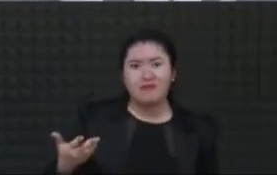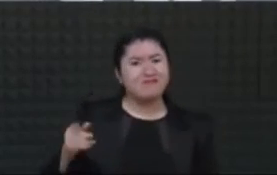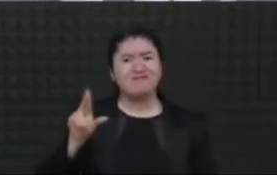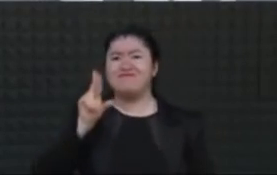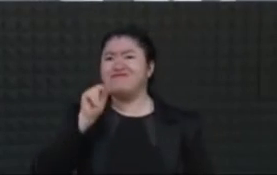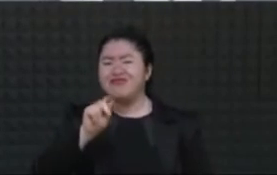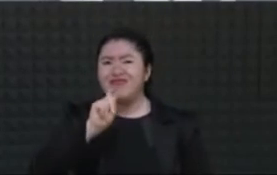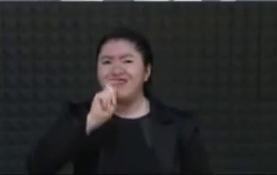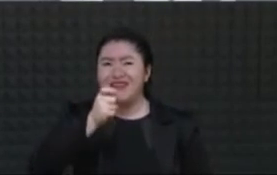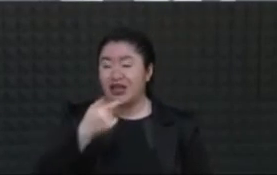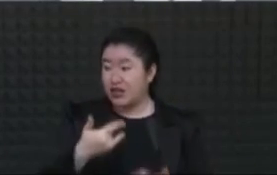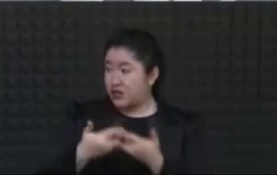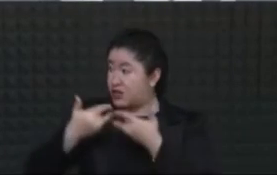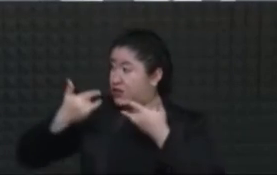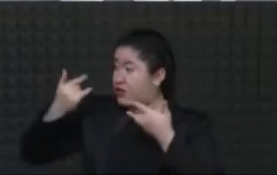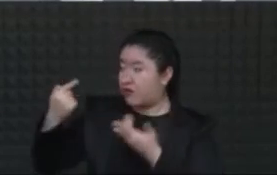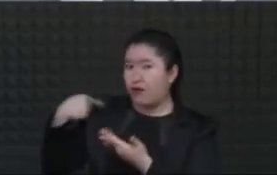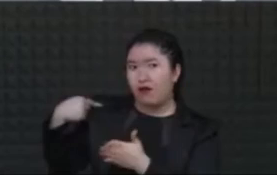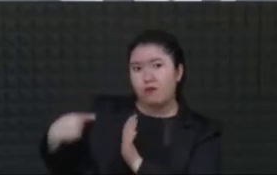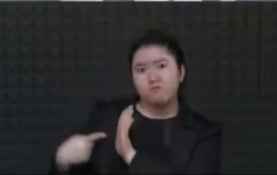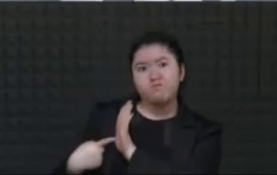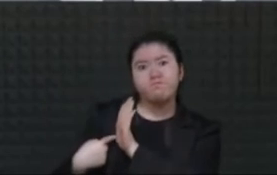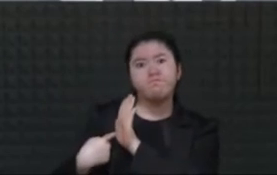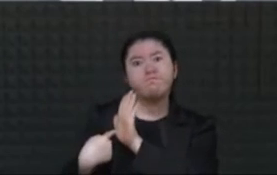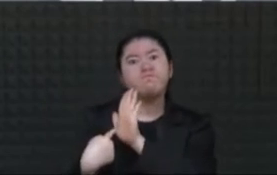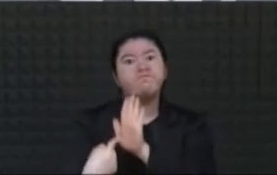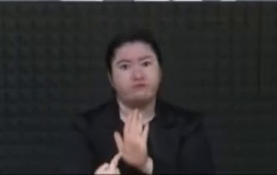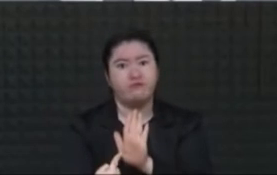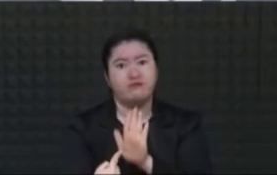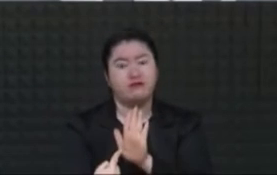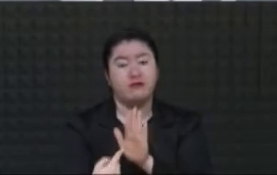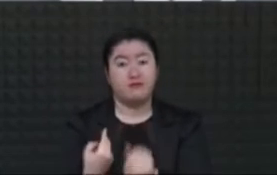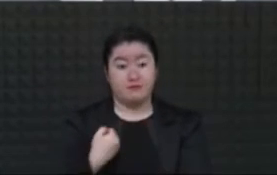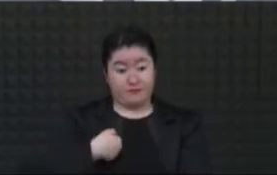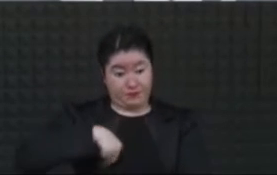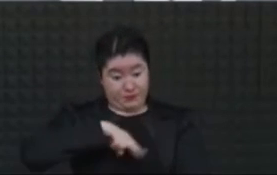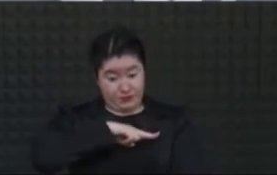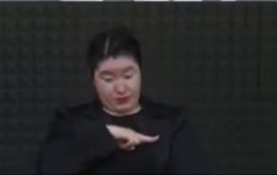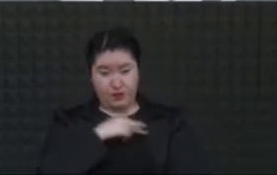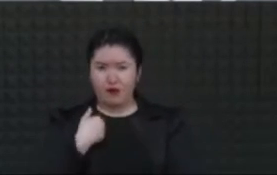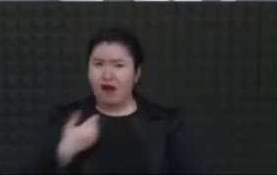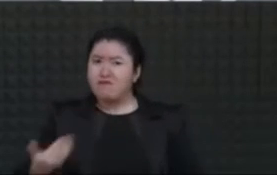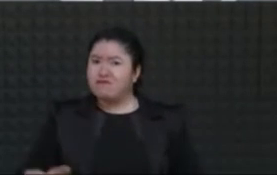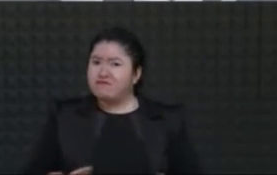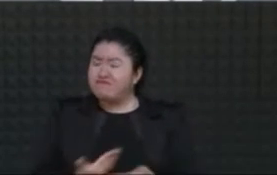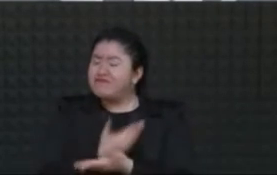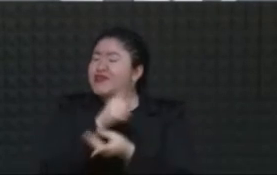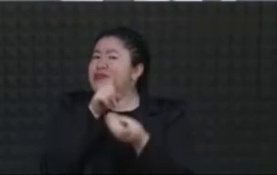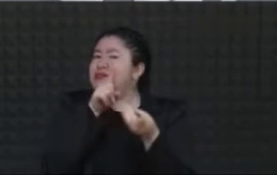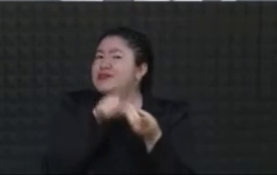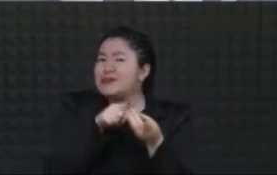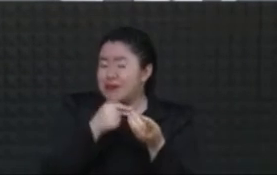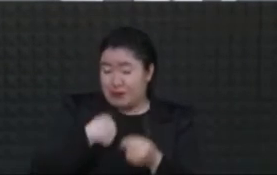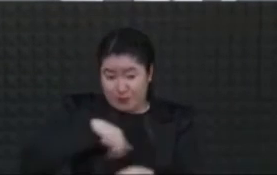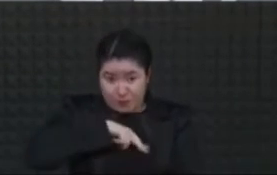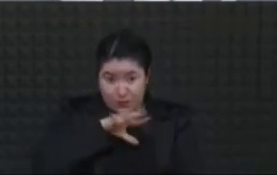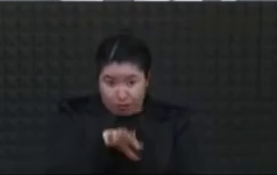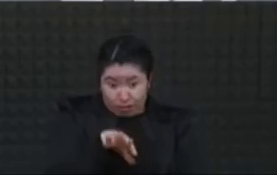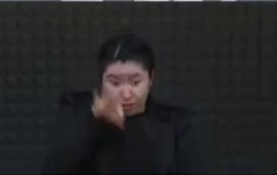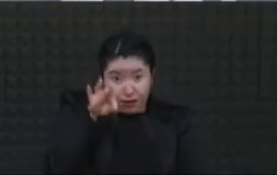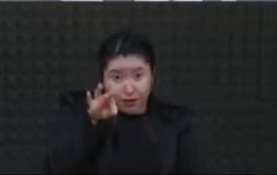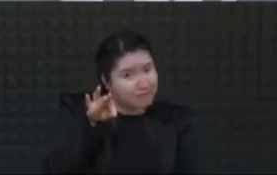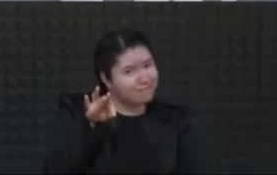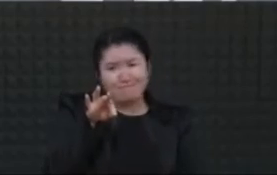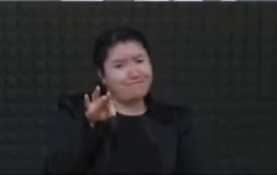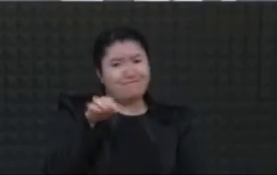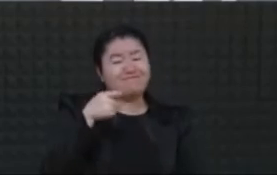México. Por eso, nosotras no elegimos donde nacimos, pero amamos el lugar donde hemos nacido.